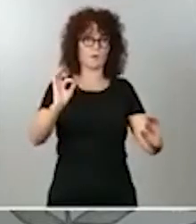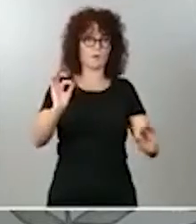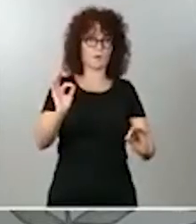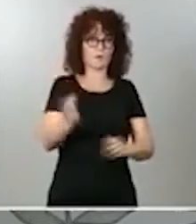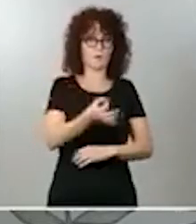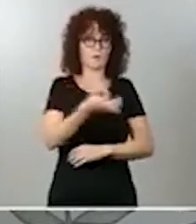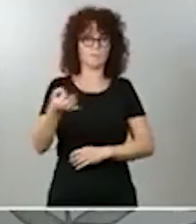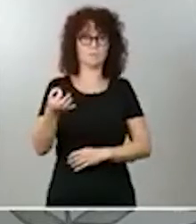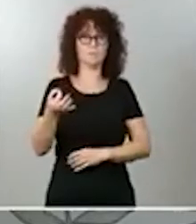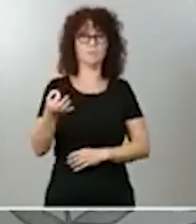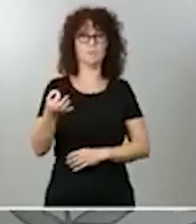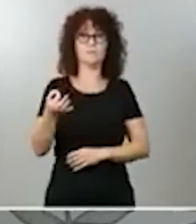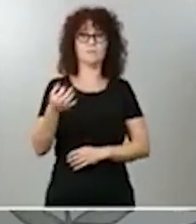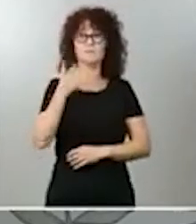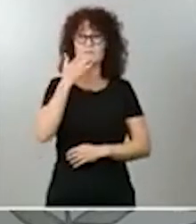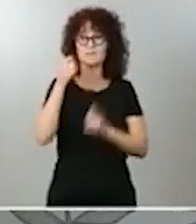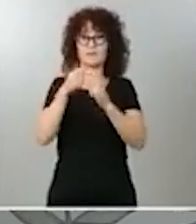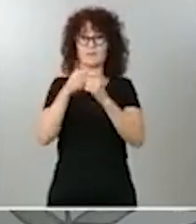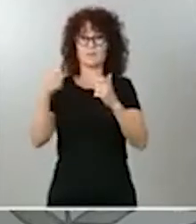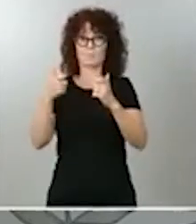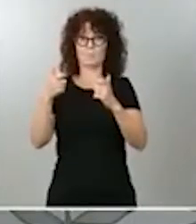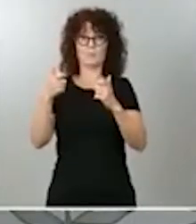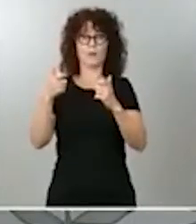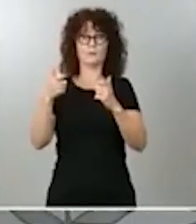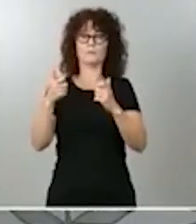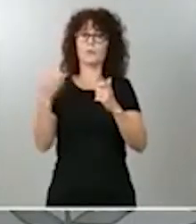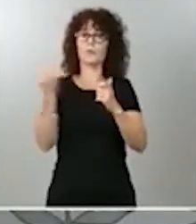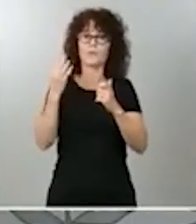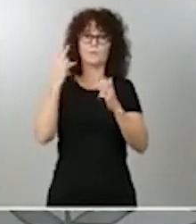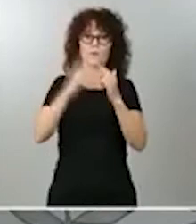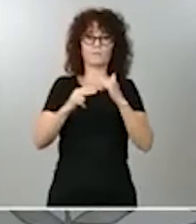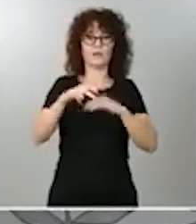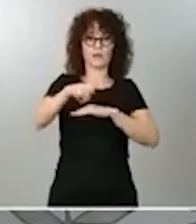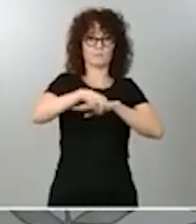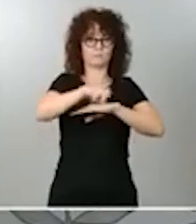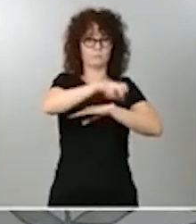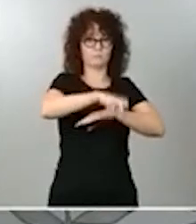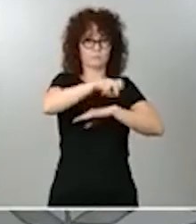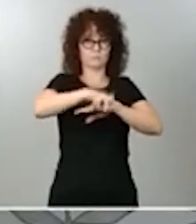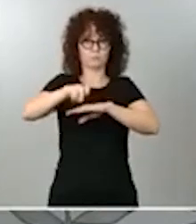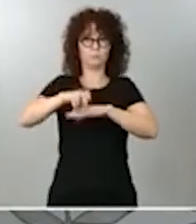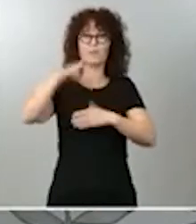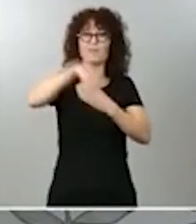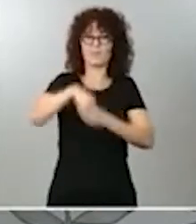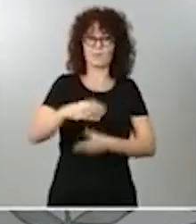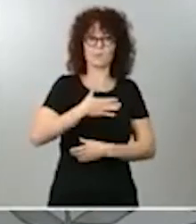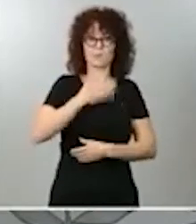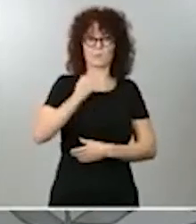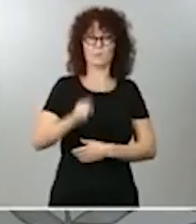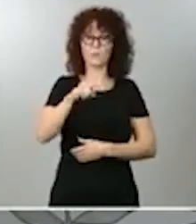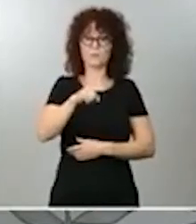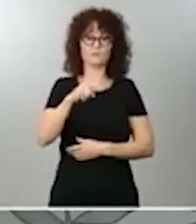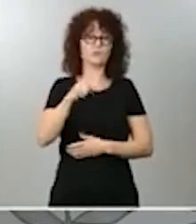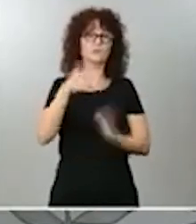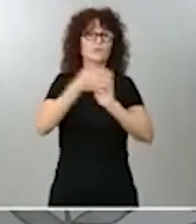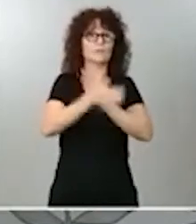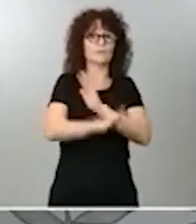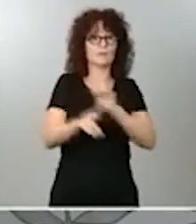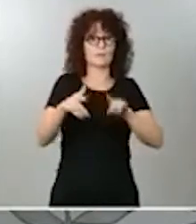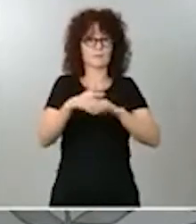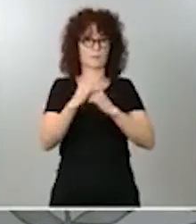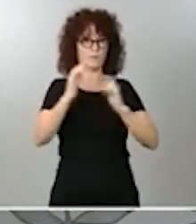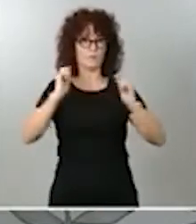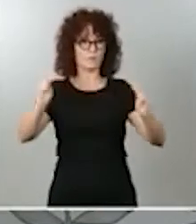que hubiera la mínima movilidad posible dentro de estos municipios. Eso es lo que hace el estado de alarma y deja intactas las